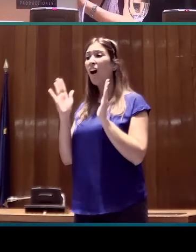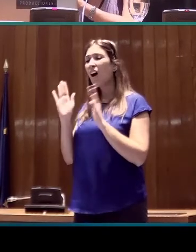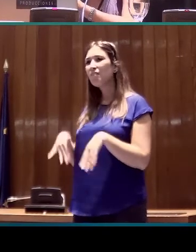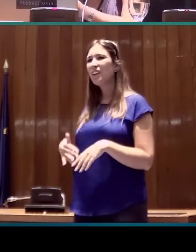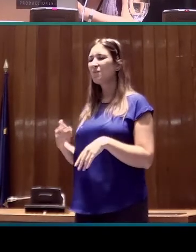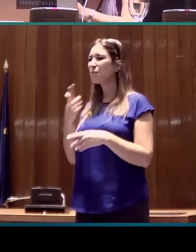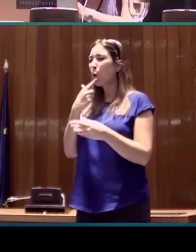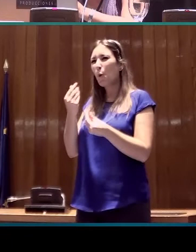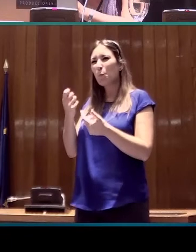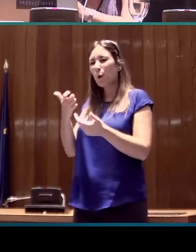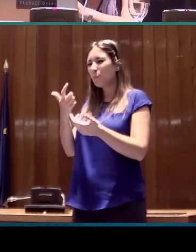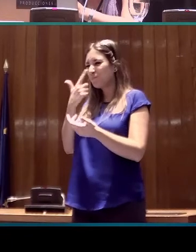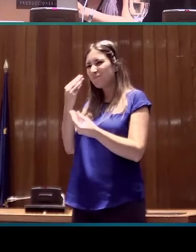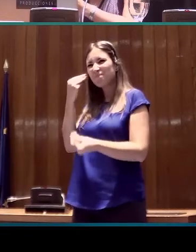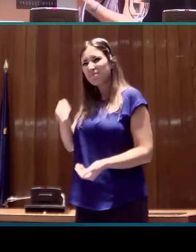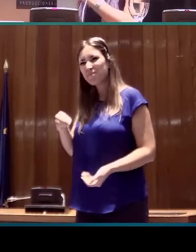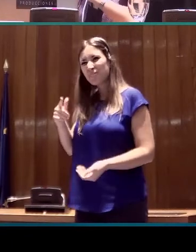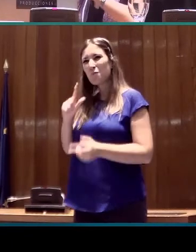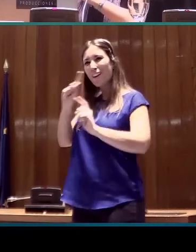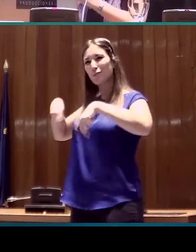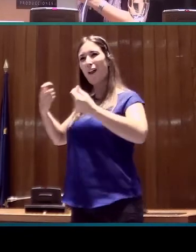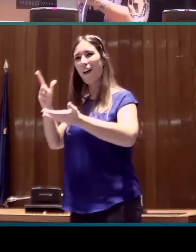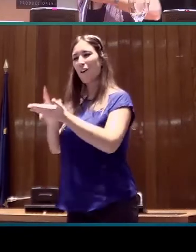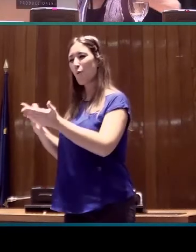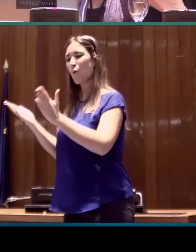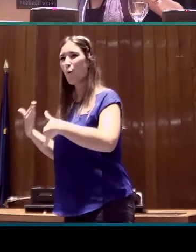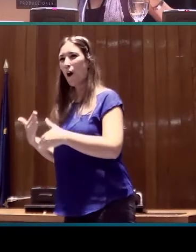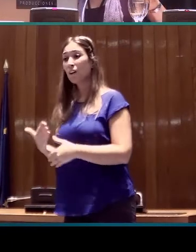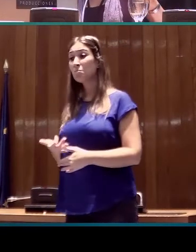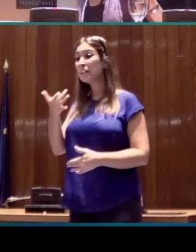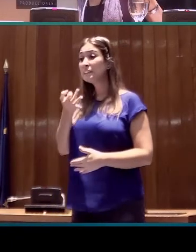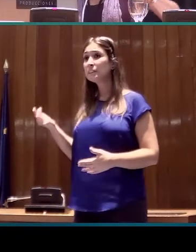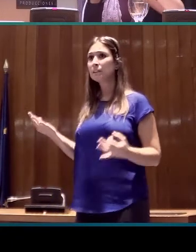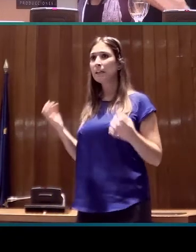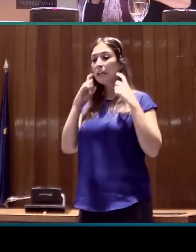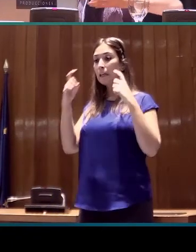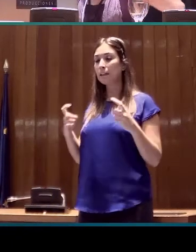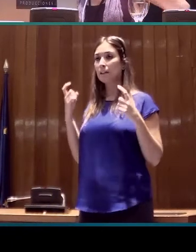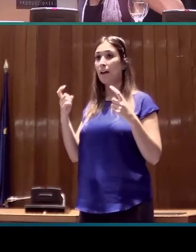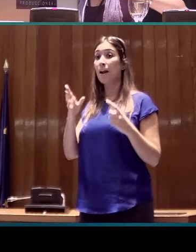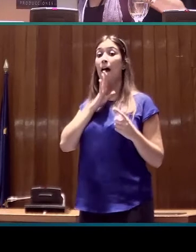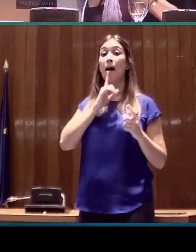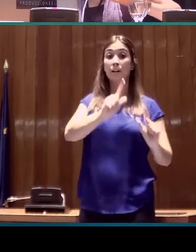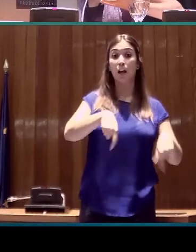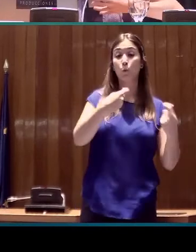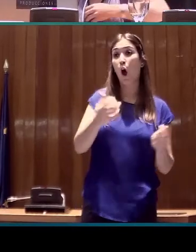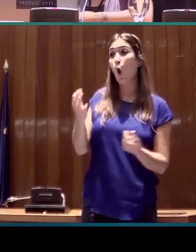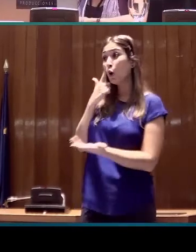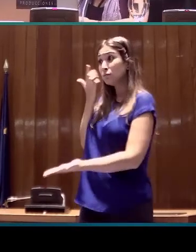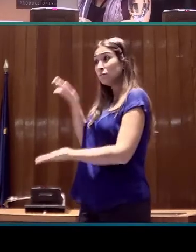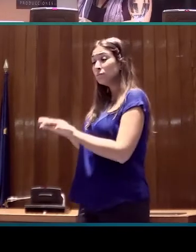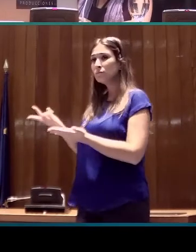naturalidad de la lengua. Entonces, la solución más óptima es intentar incluir estos dos tipos de datos